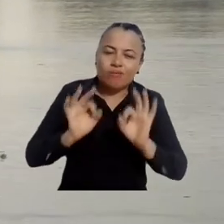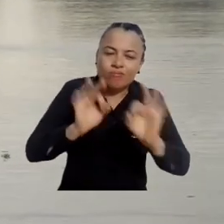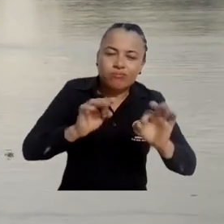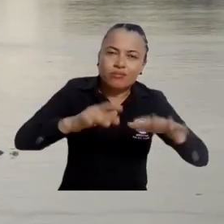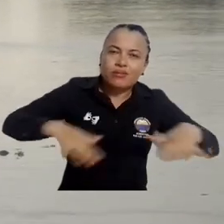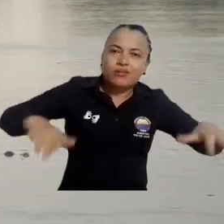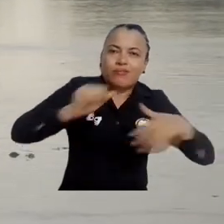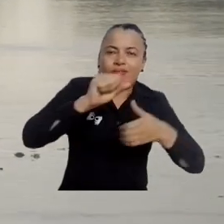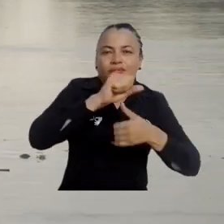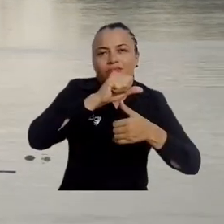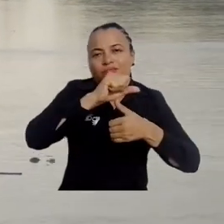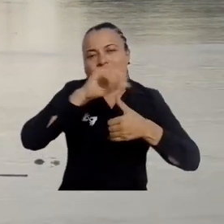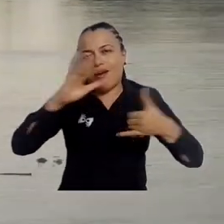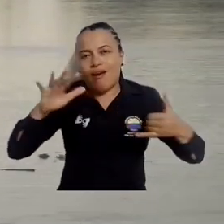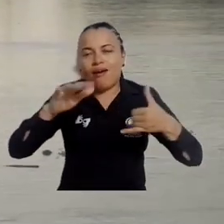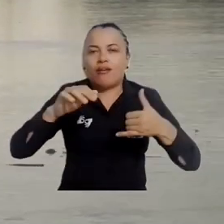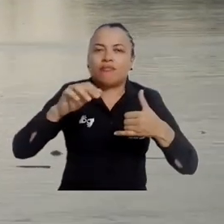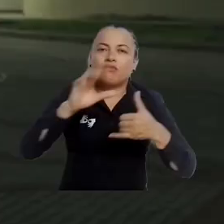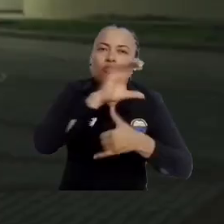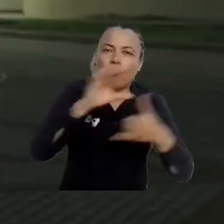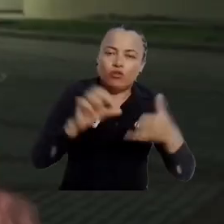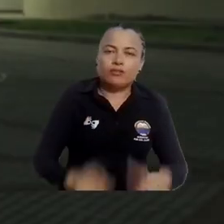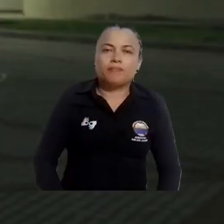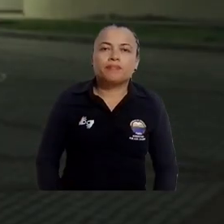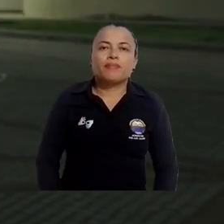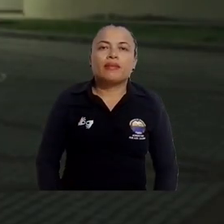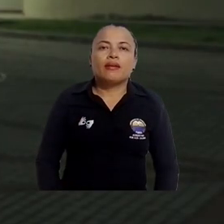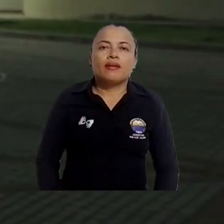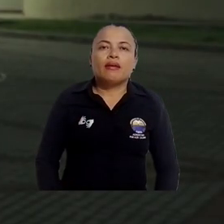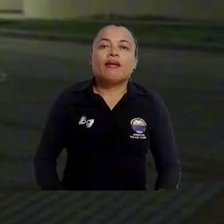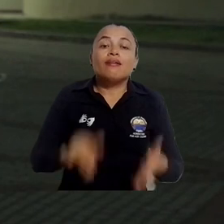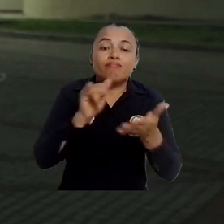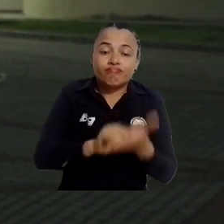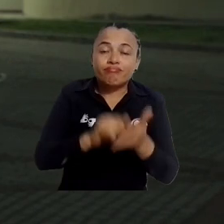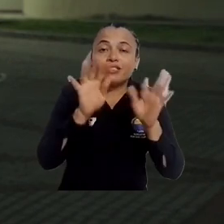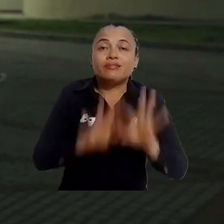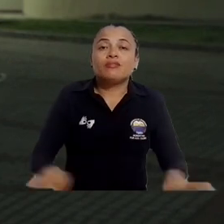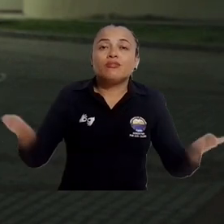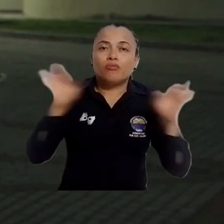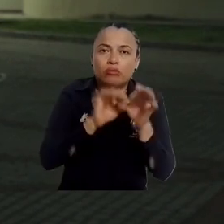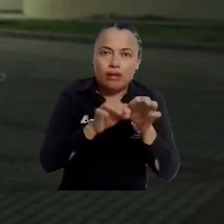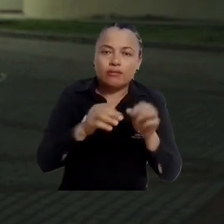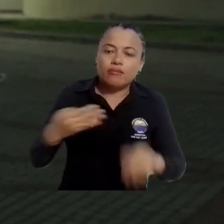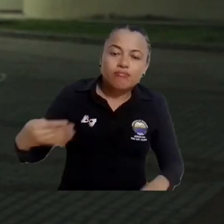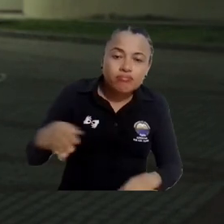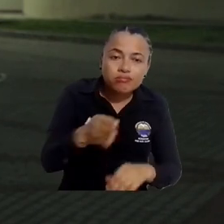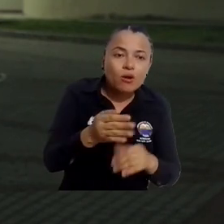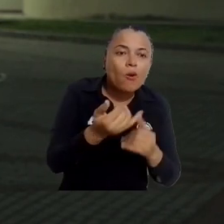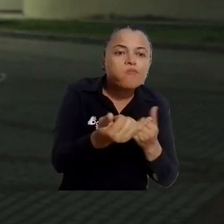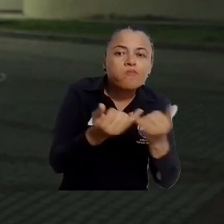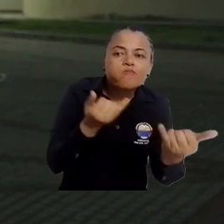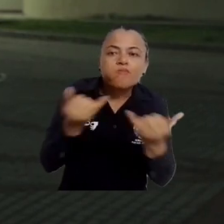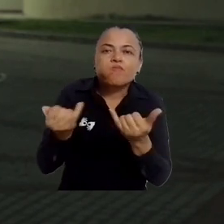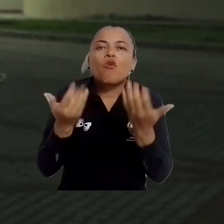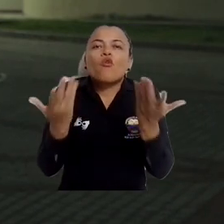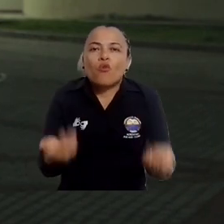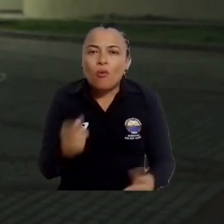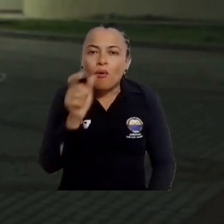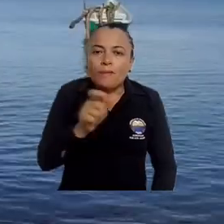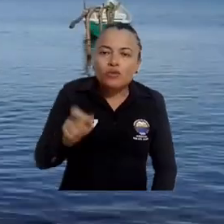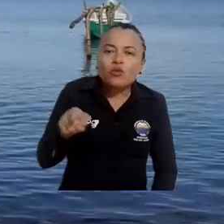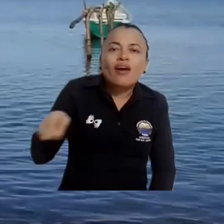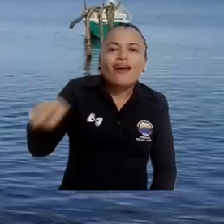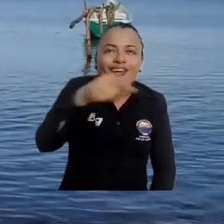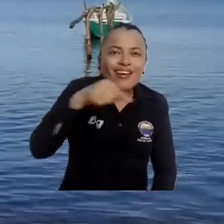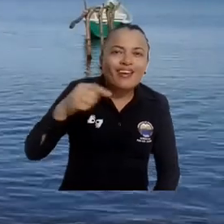gestionar nuestros espacios marino costero. También es importante porque las pesquerías que estamos viviendo nosotros se